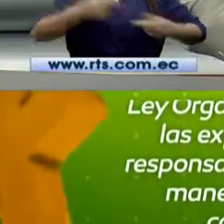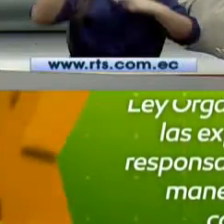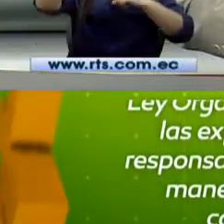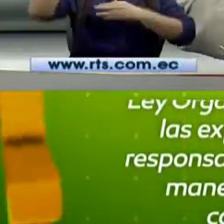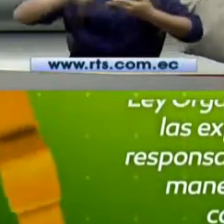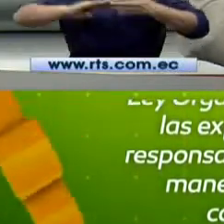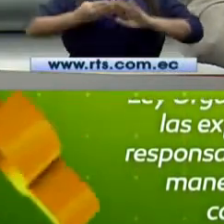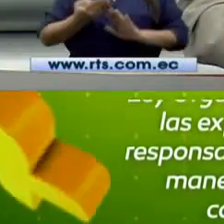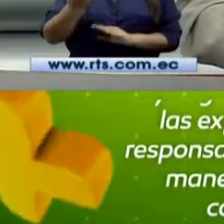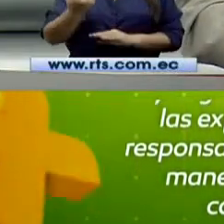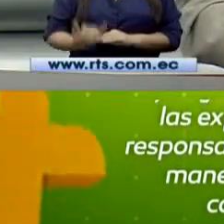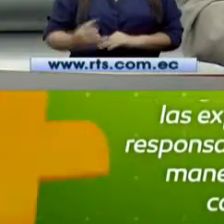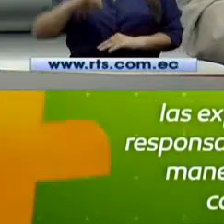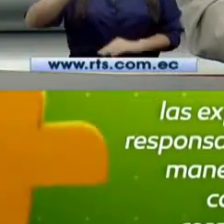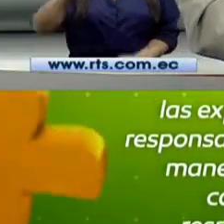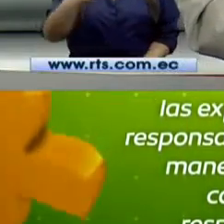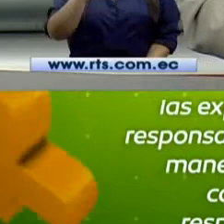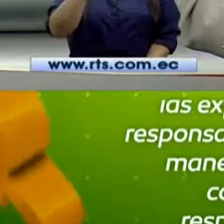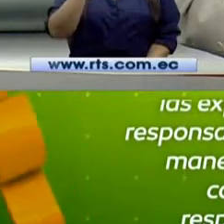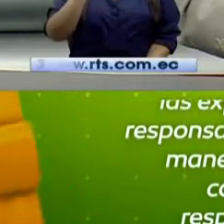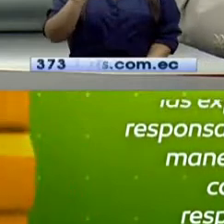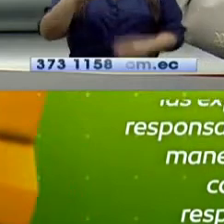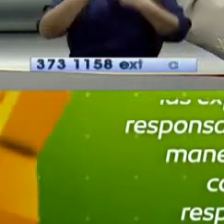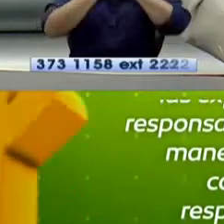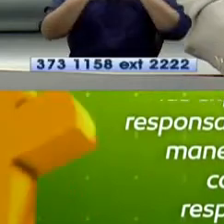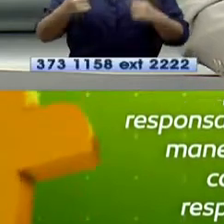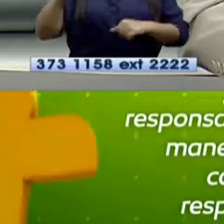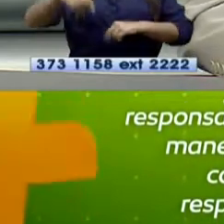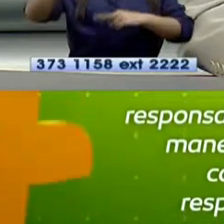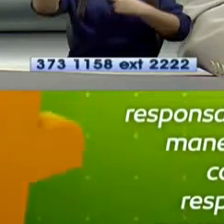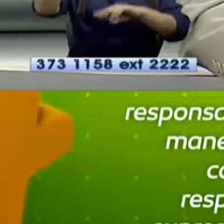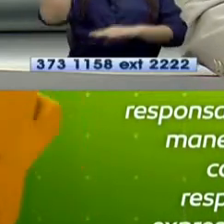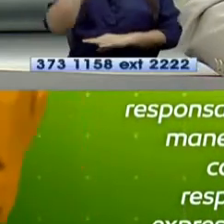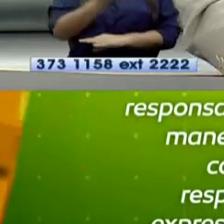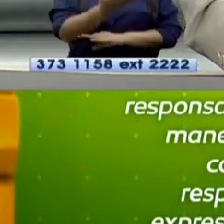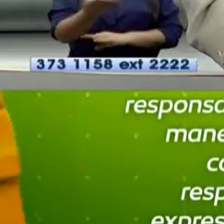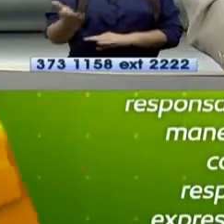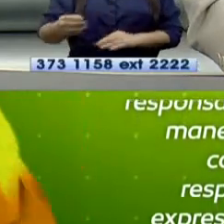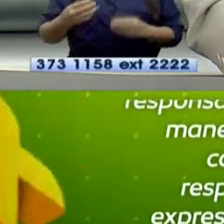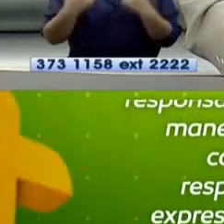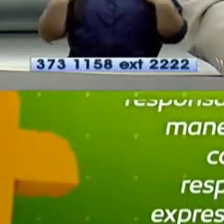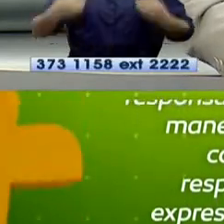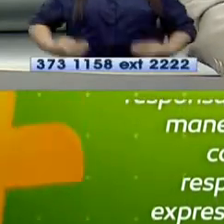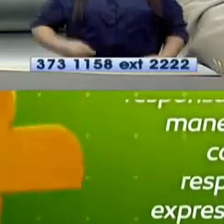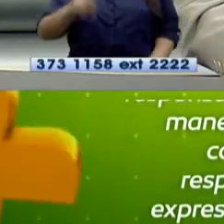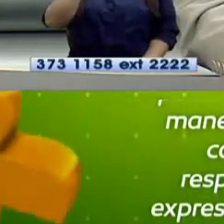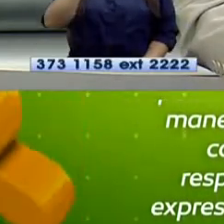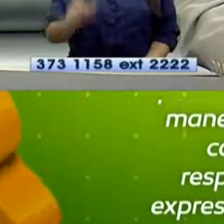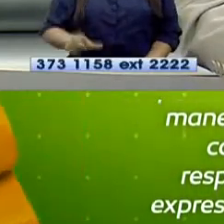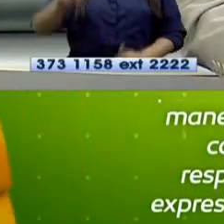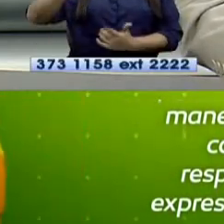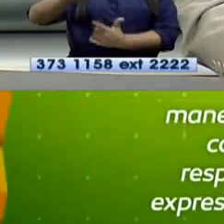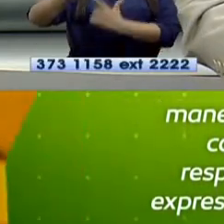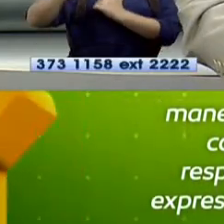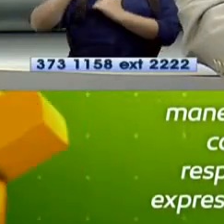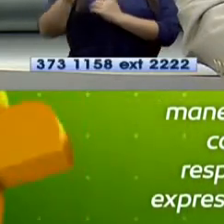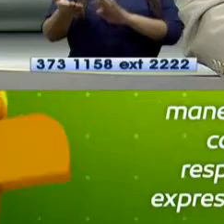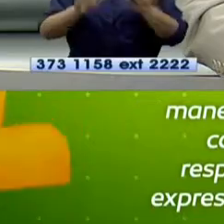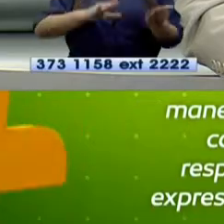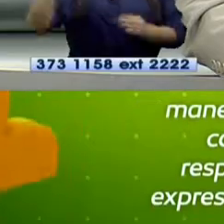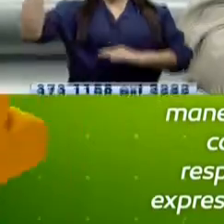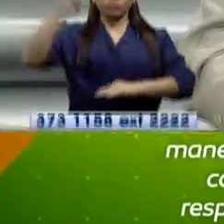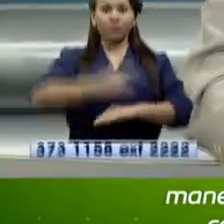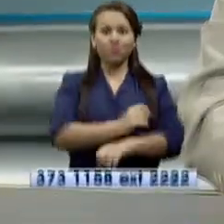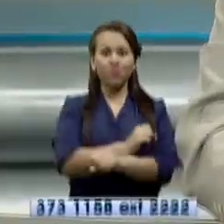jueves 17 de marzo. Aquí está la información para ustedes. El cadáver de uno de los militares que murió en la tragedia aérea del martes pasado